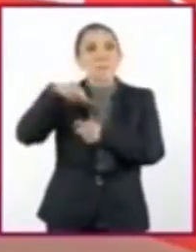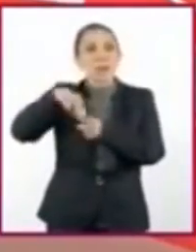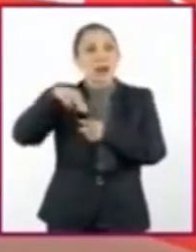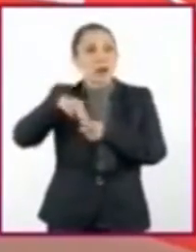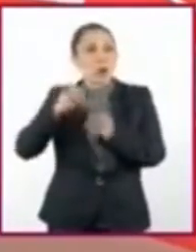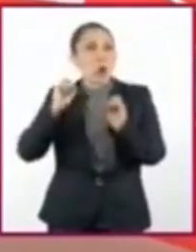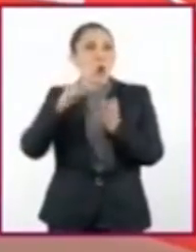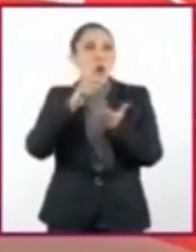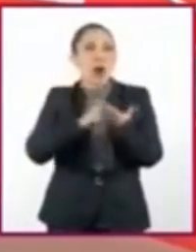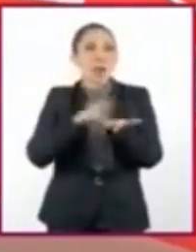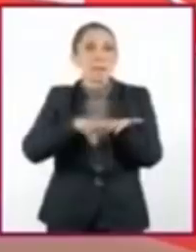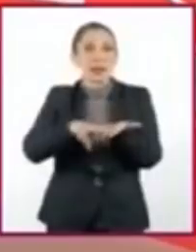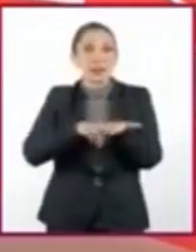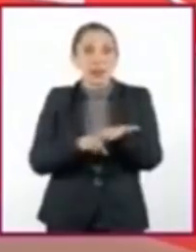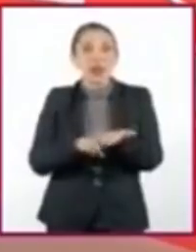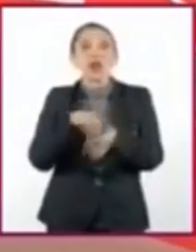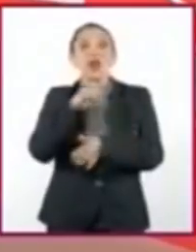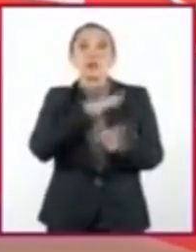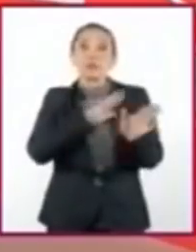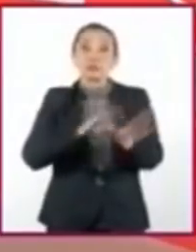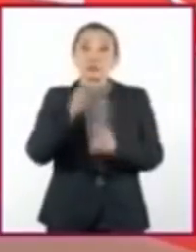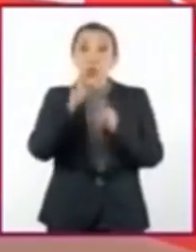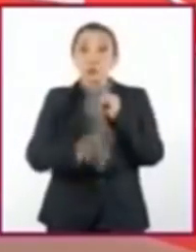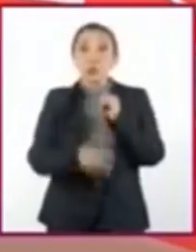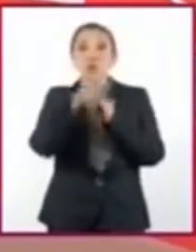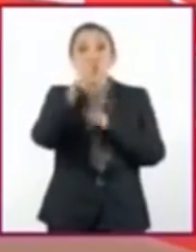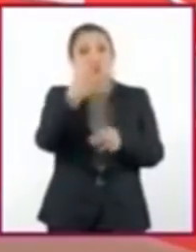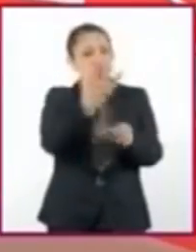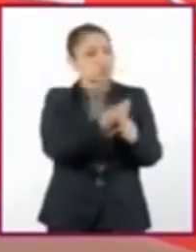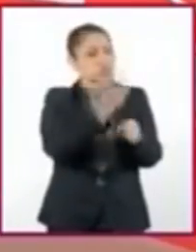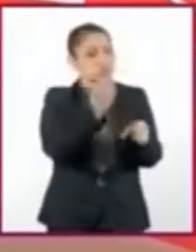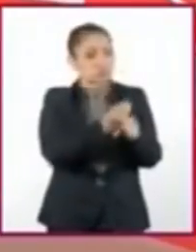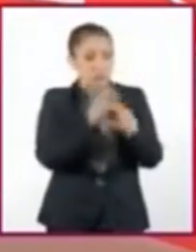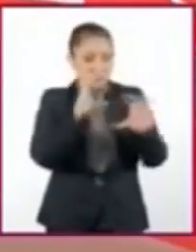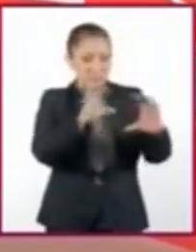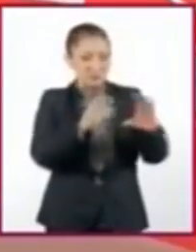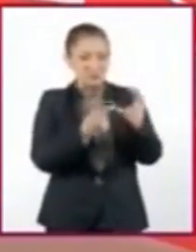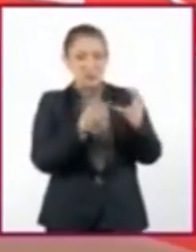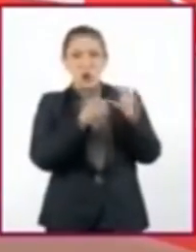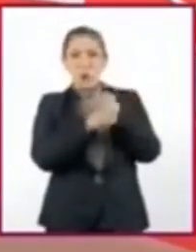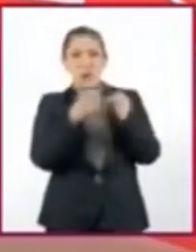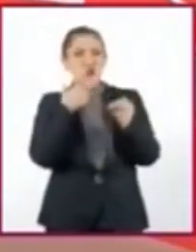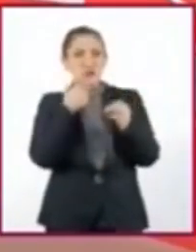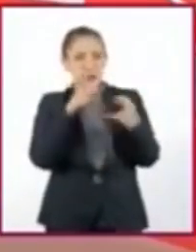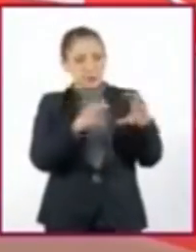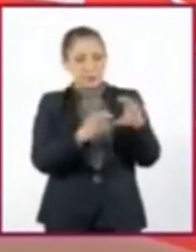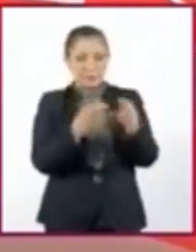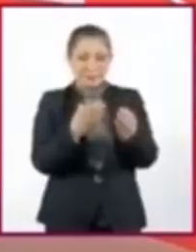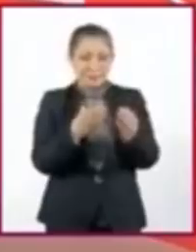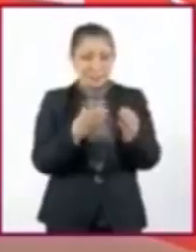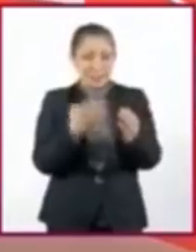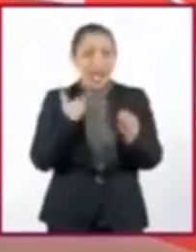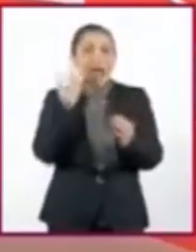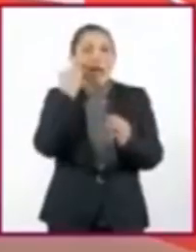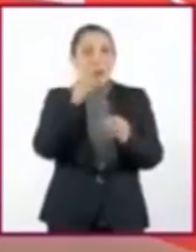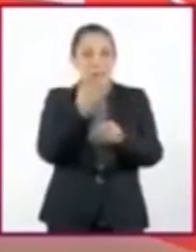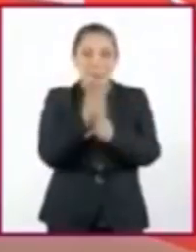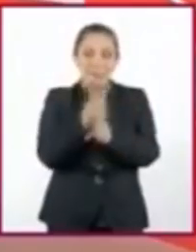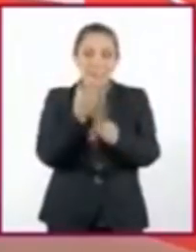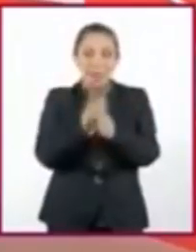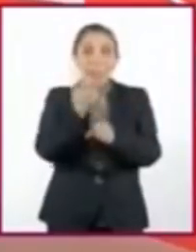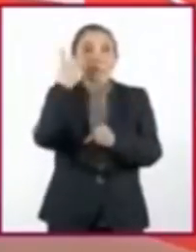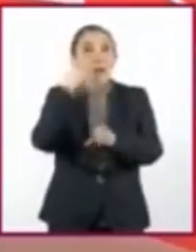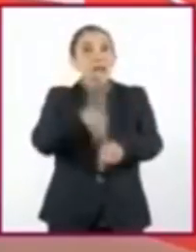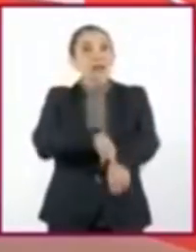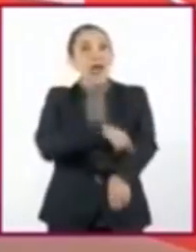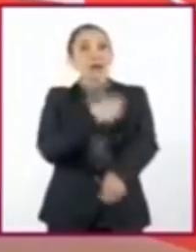finalmente, reparen dentro de sus posibilidades aquellos artículos que se averían en casa para prolongar